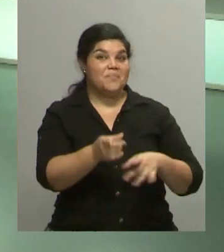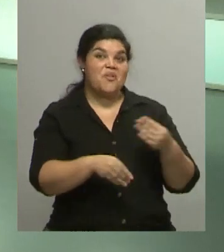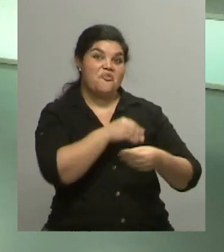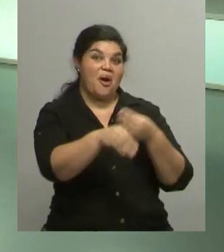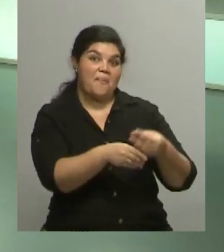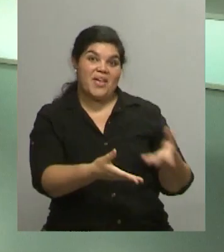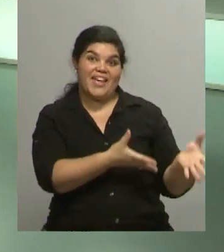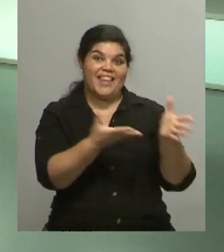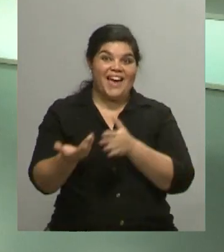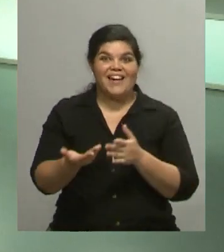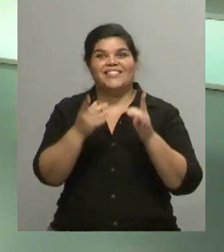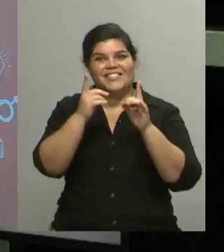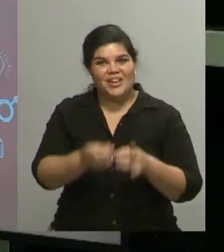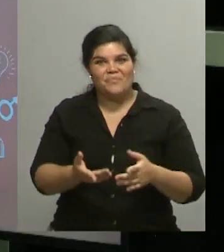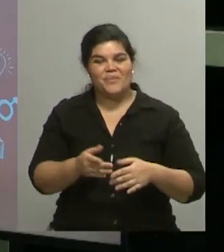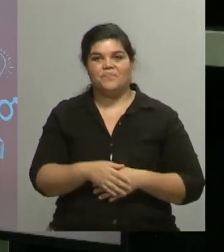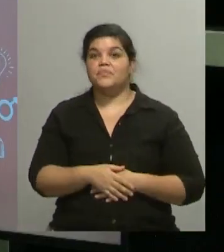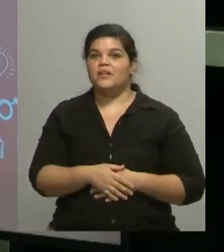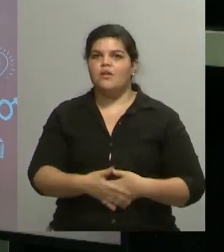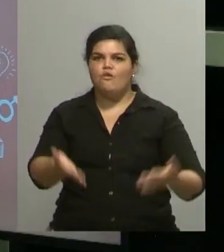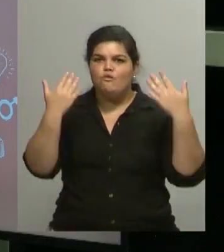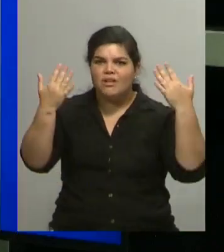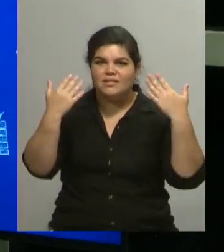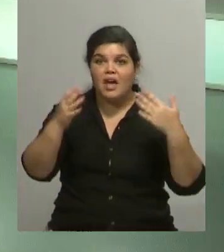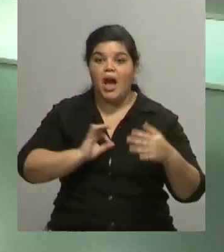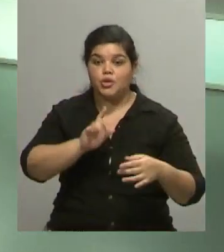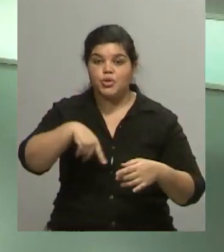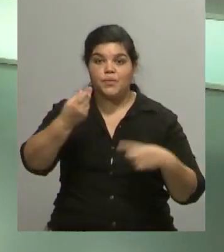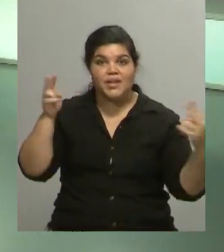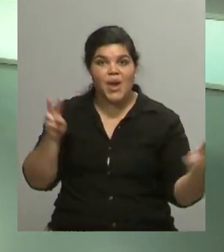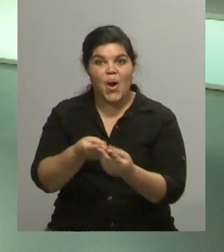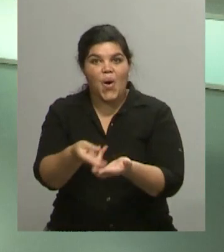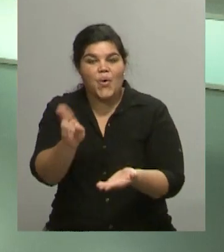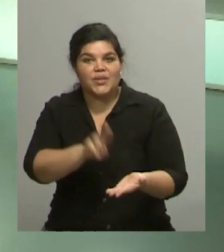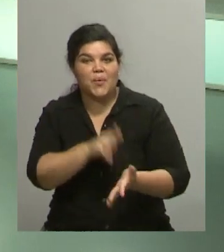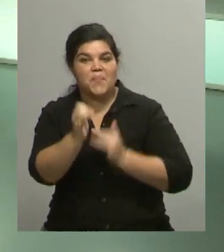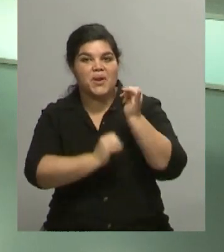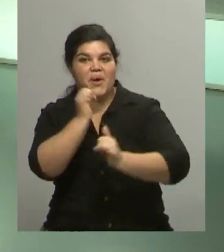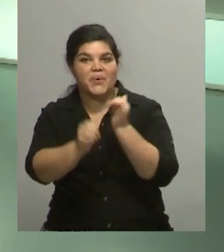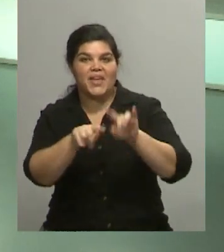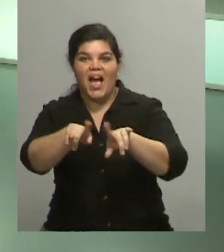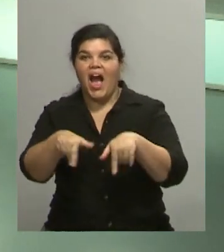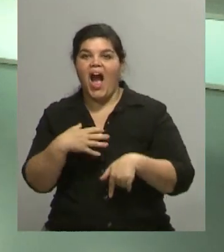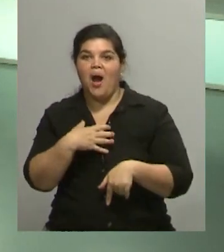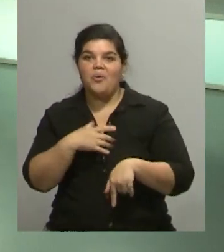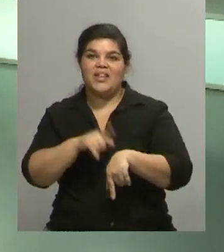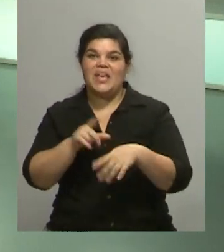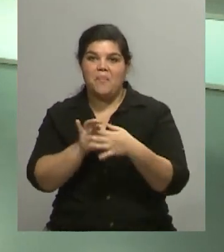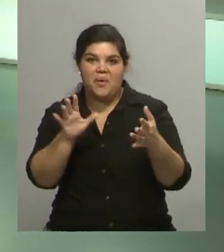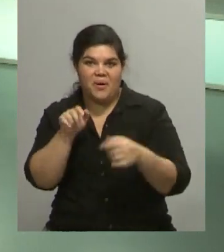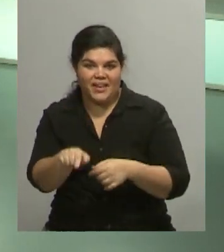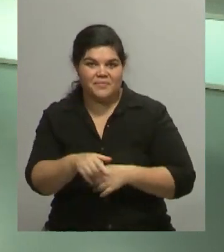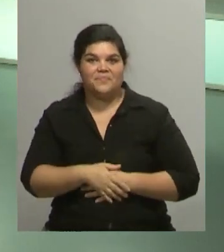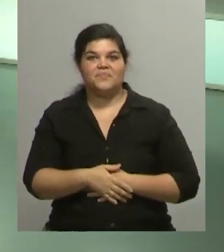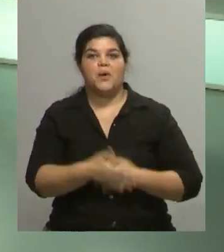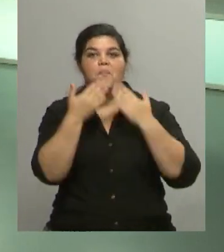Bueno, felicitaciones y el año que viene nos reencontraremos seguro. Ojalá. Para seguir contando lo que pasa ahí en las aulas de Tiempo Libre.